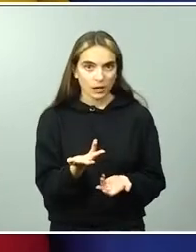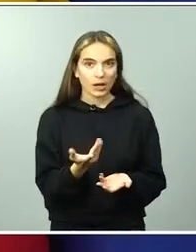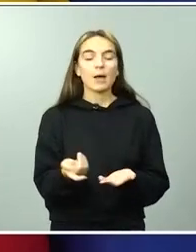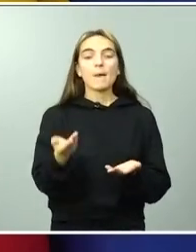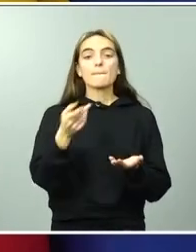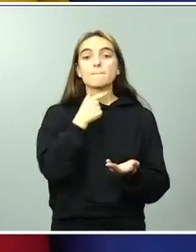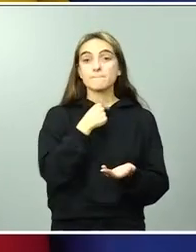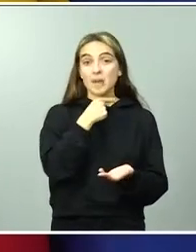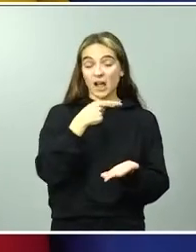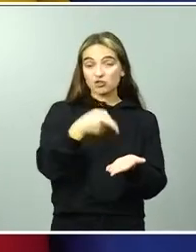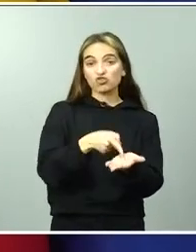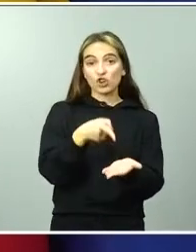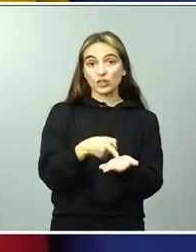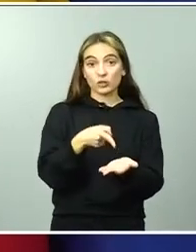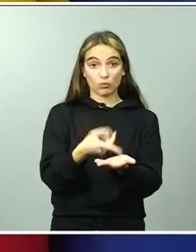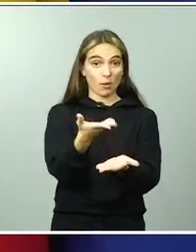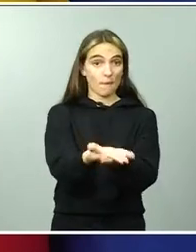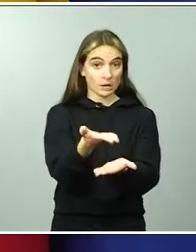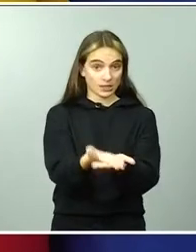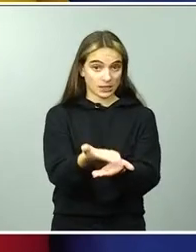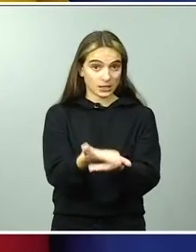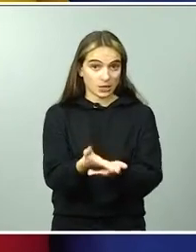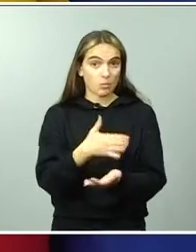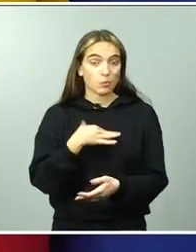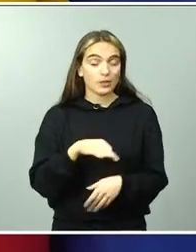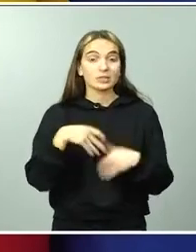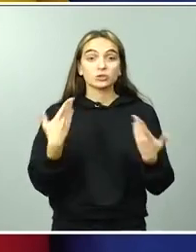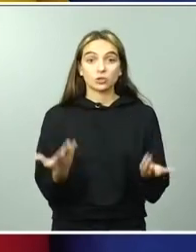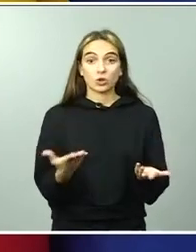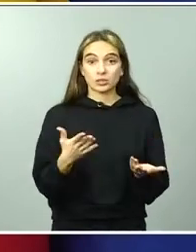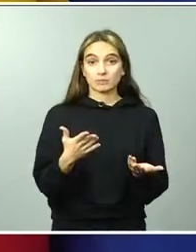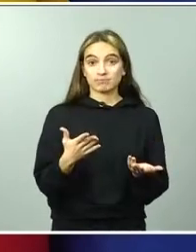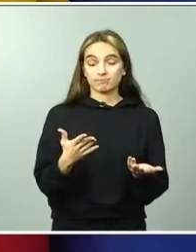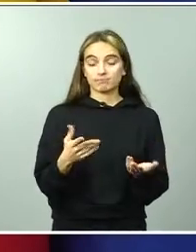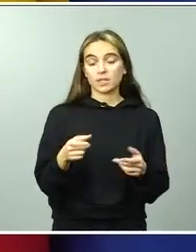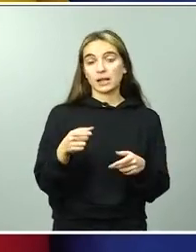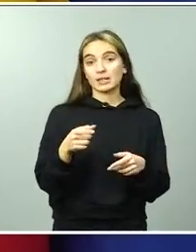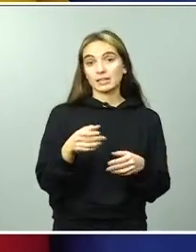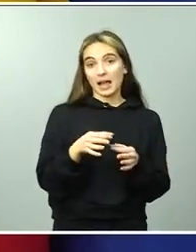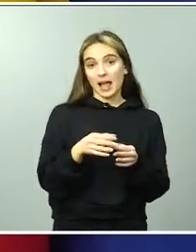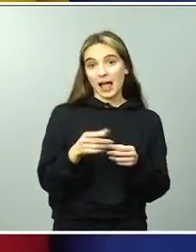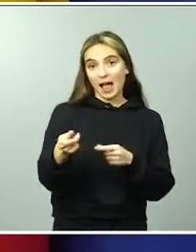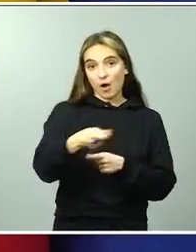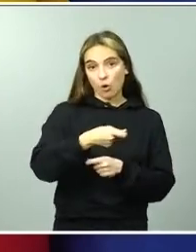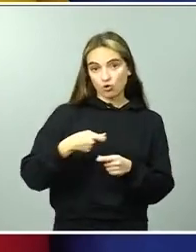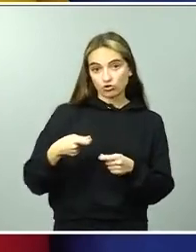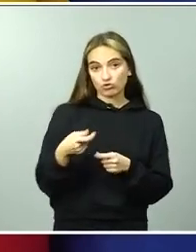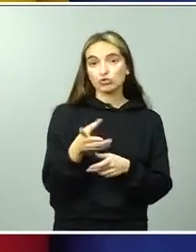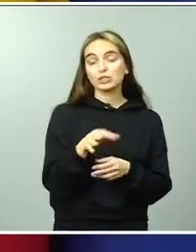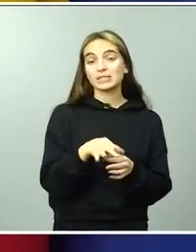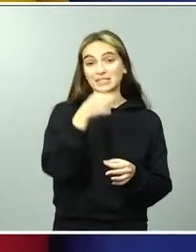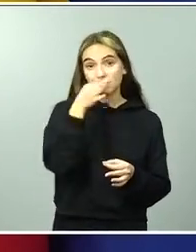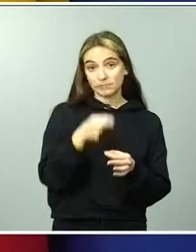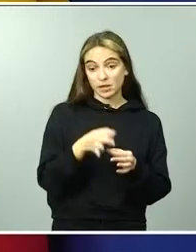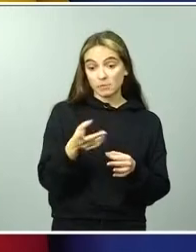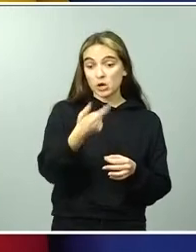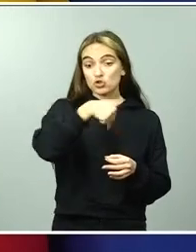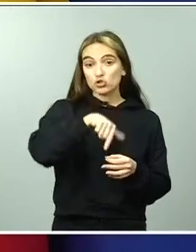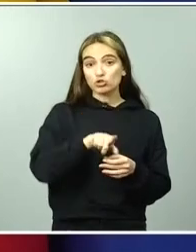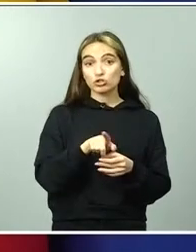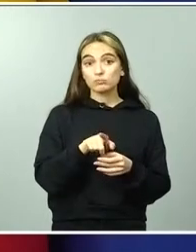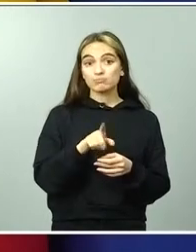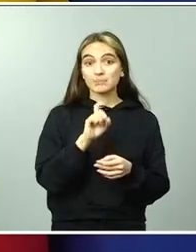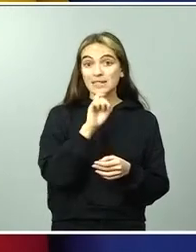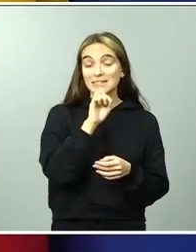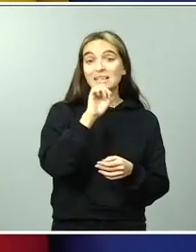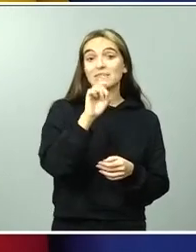para que, durante el mes de septiembre, el mes de agosto y el mes de septiembre, ya les podamos comunicar a todos los interesados si